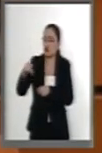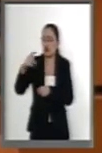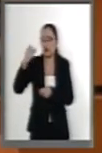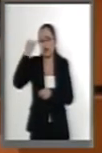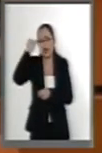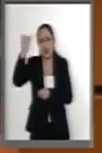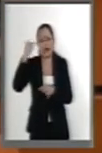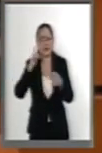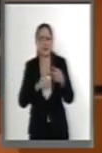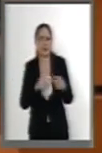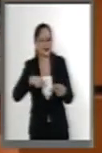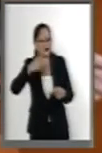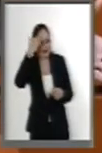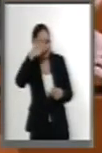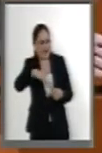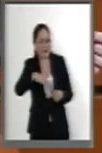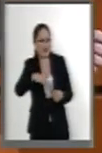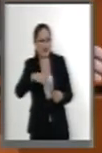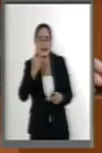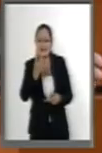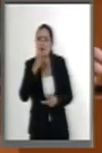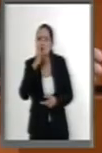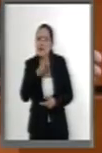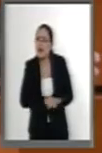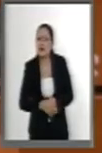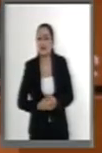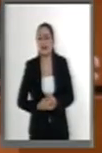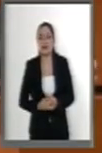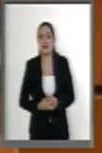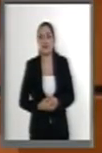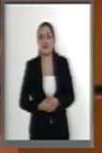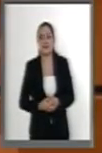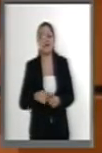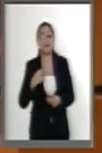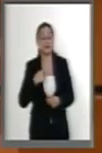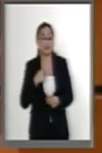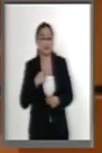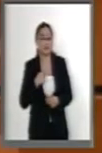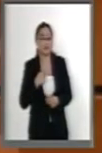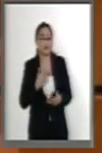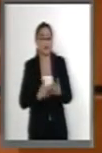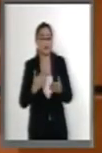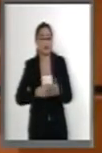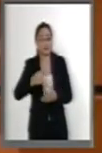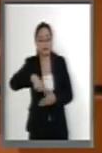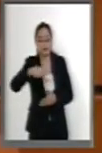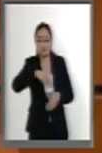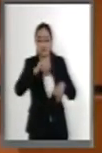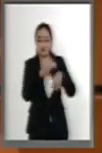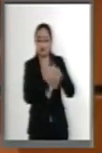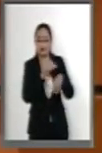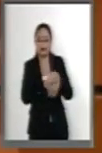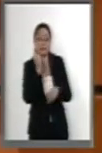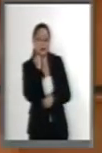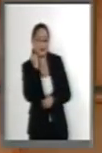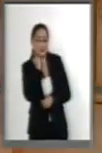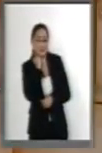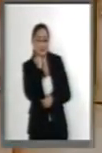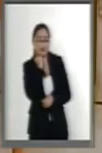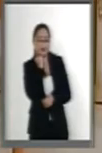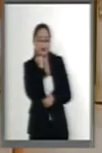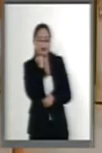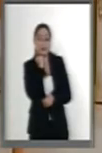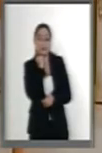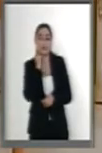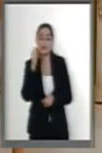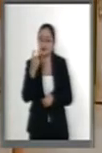ya lo vimos, está mal. Yo le diría aquí a sus amigos senadores, que le